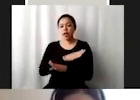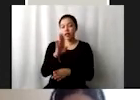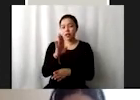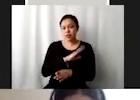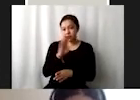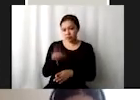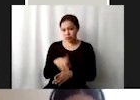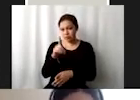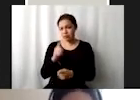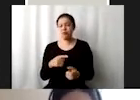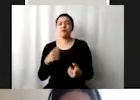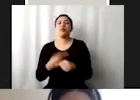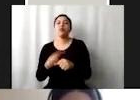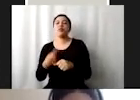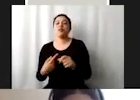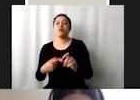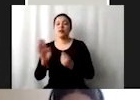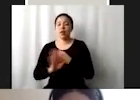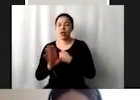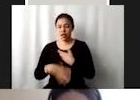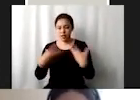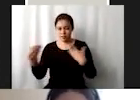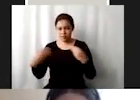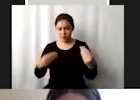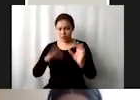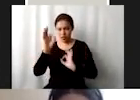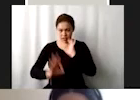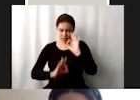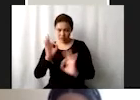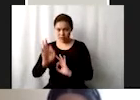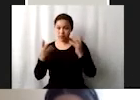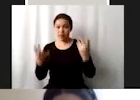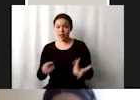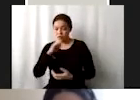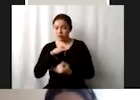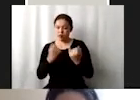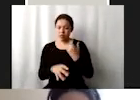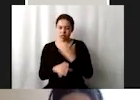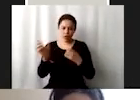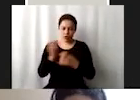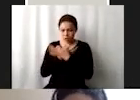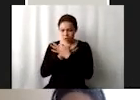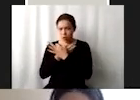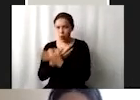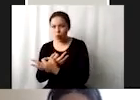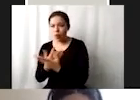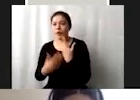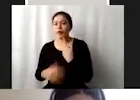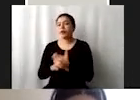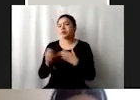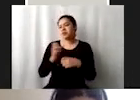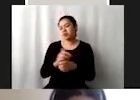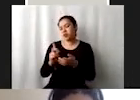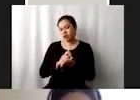prevención y tratamiento, la prevención y tratamiento de abuso de sustancias adictivas, estupefacientes y consumo